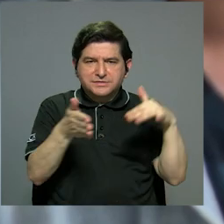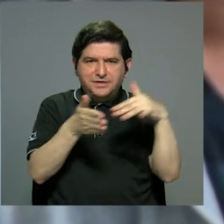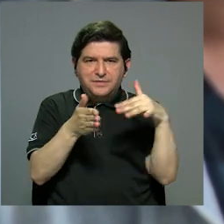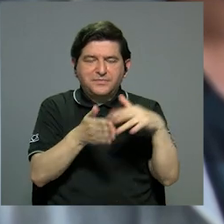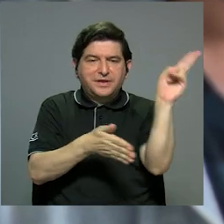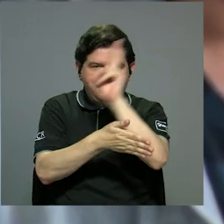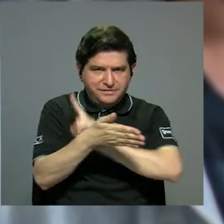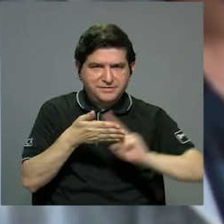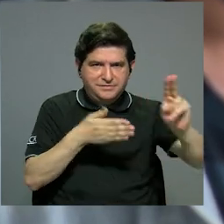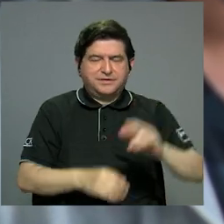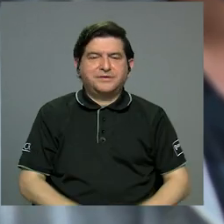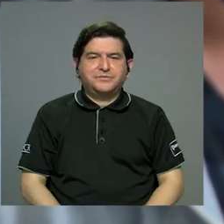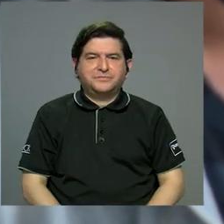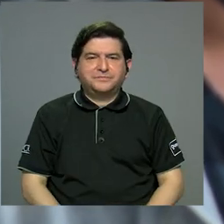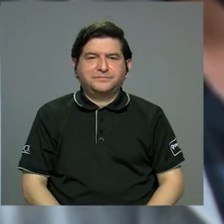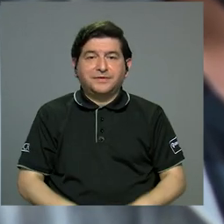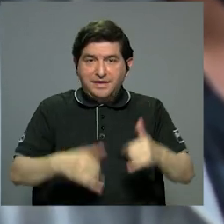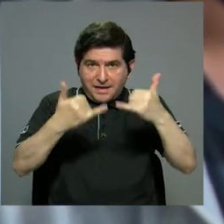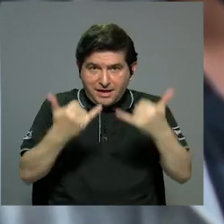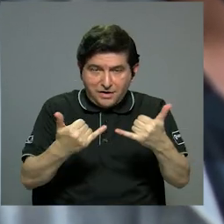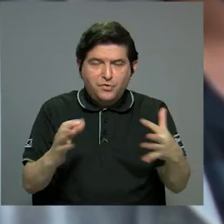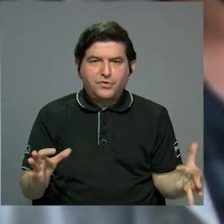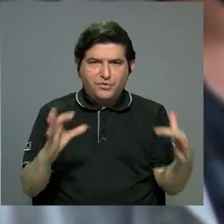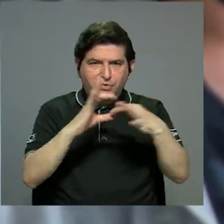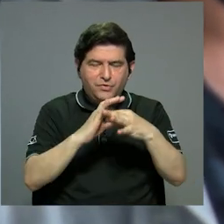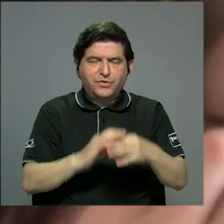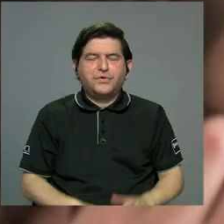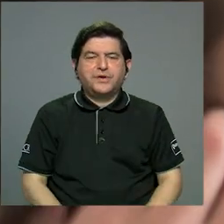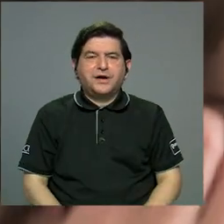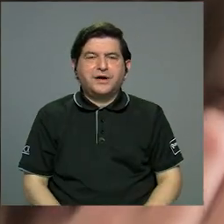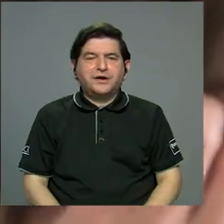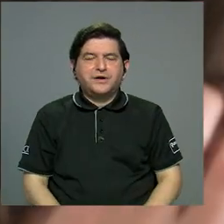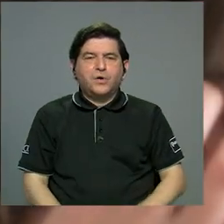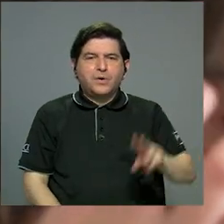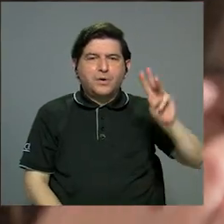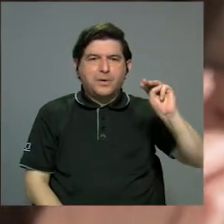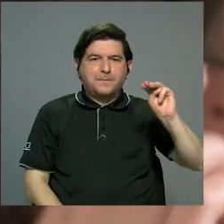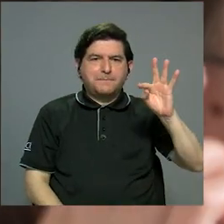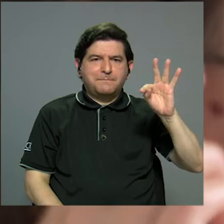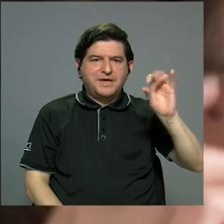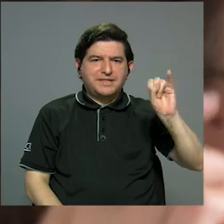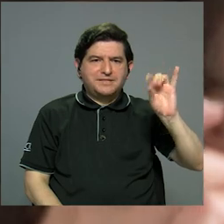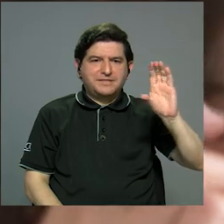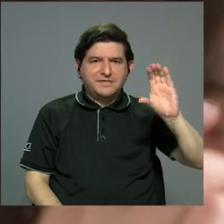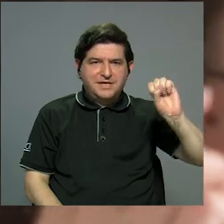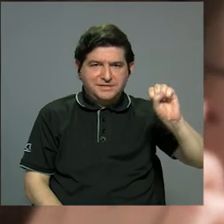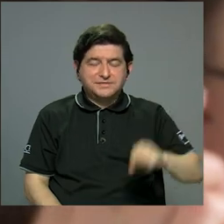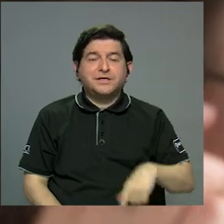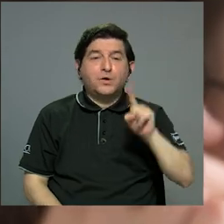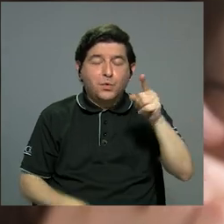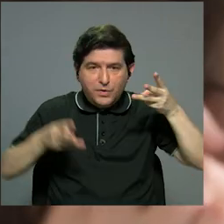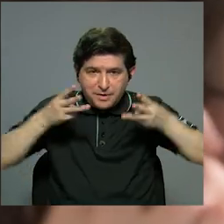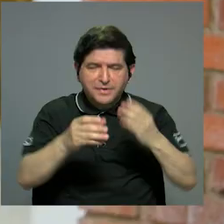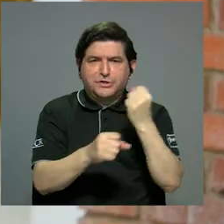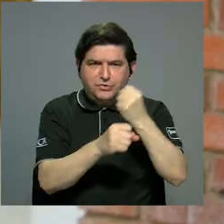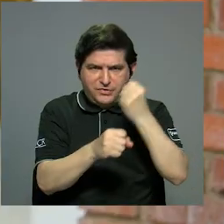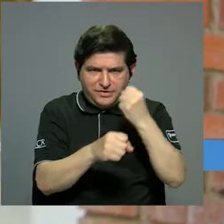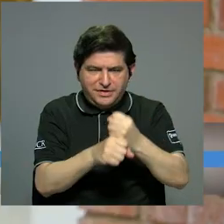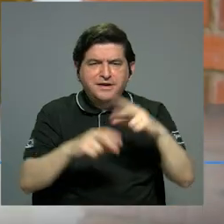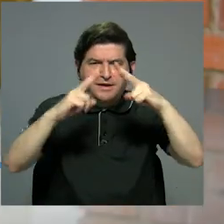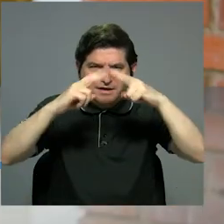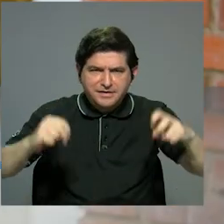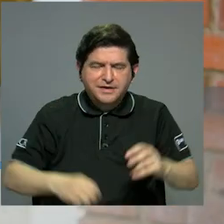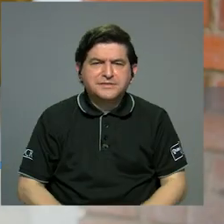estudios de la universidad. En esta ocasión, en coordinación con la oficina METICS, el CEA trabajó una metodología para